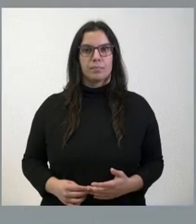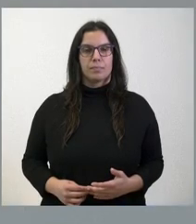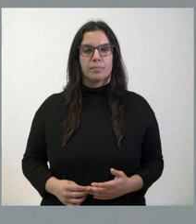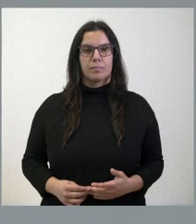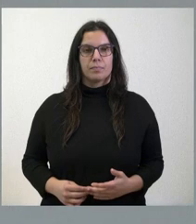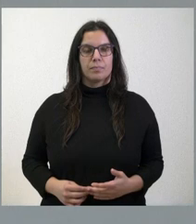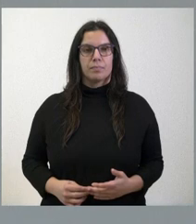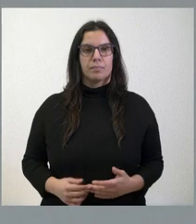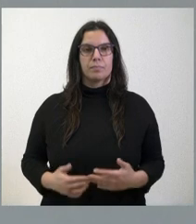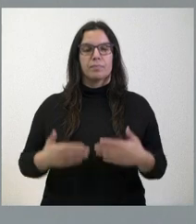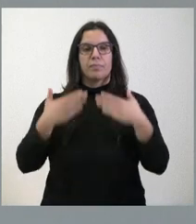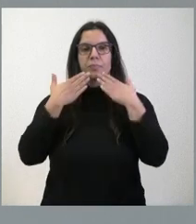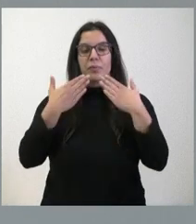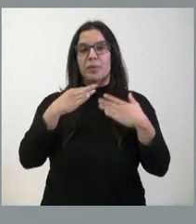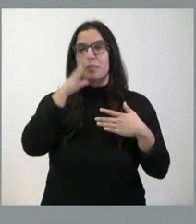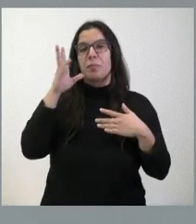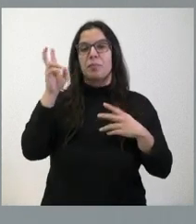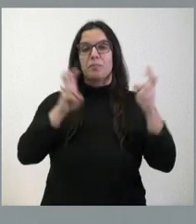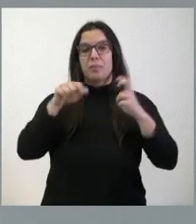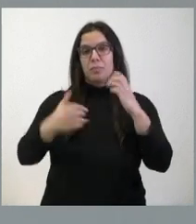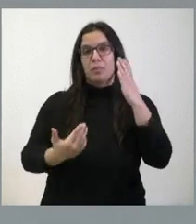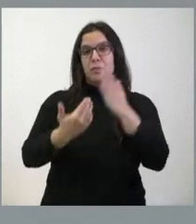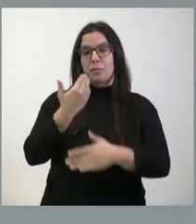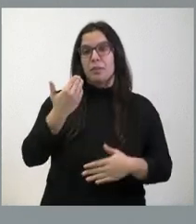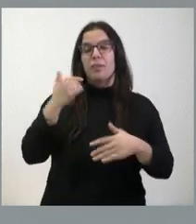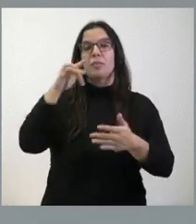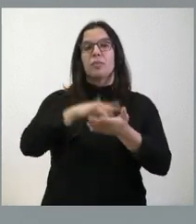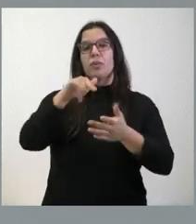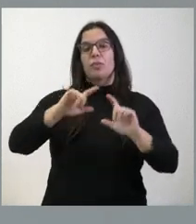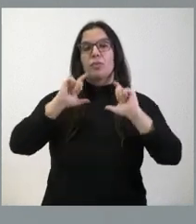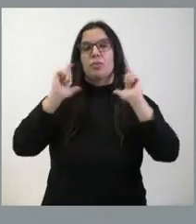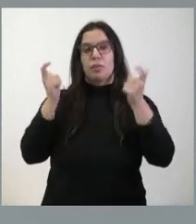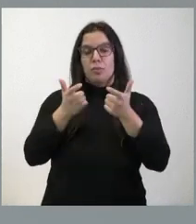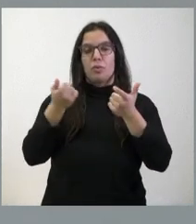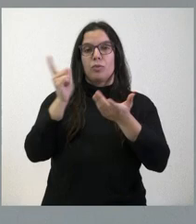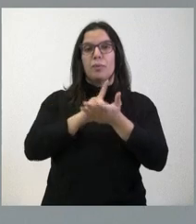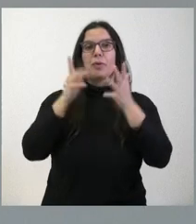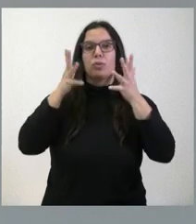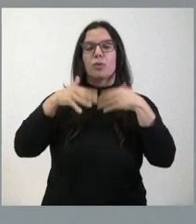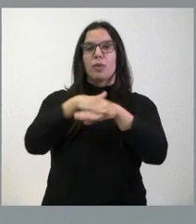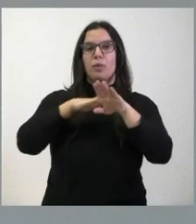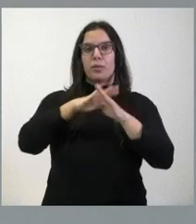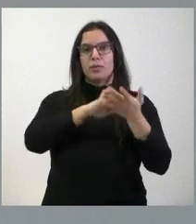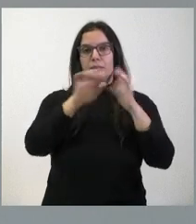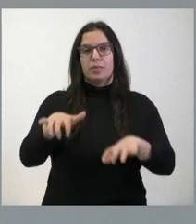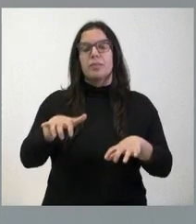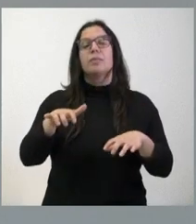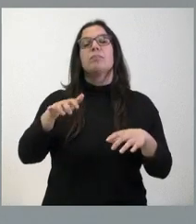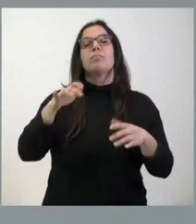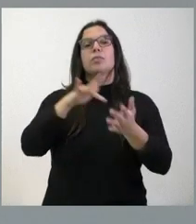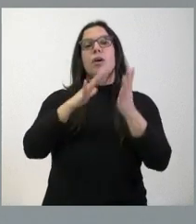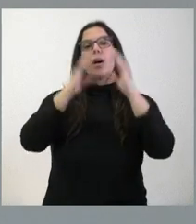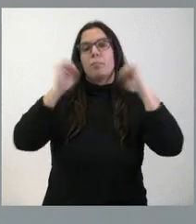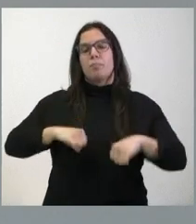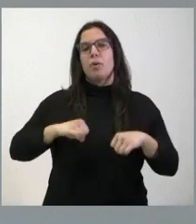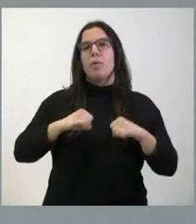Muchas gracias por su presencia hoy aquí esta mañana, en donde hemos tenido una nueva reunión del Consejo de Gobierno de Castilla y León, y donde se han aprobado un